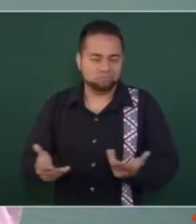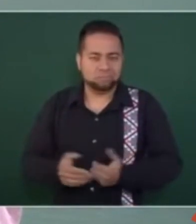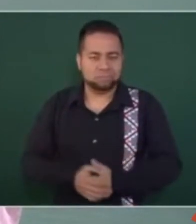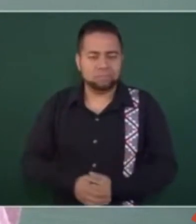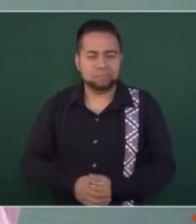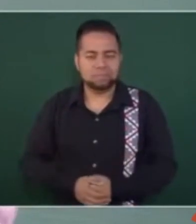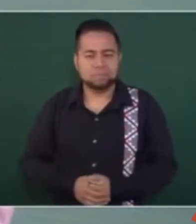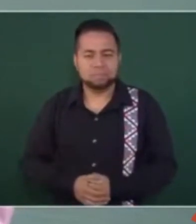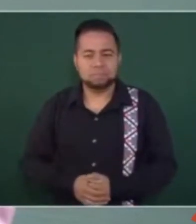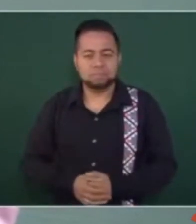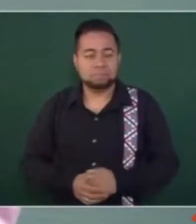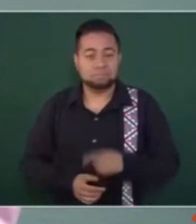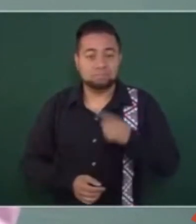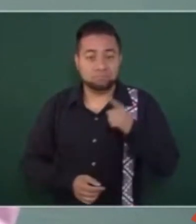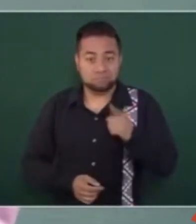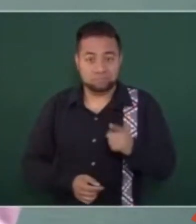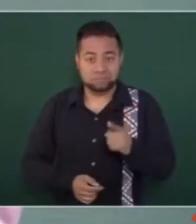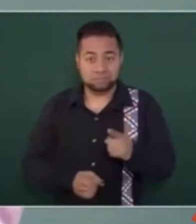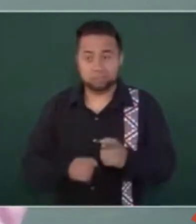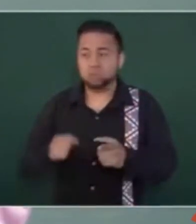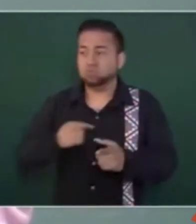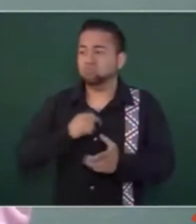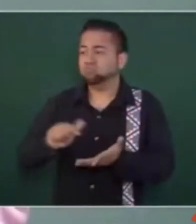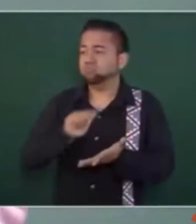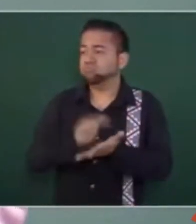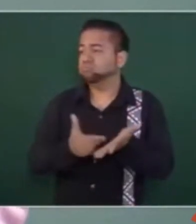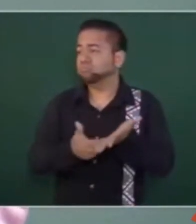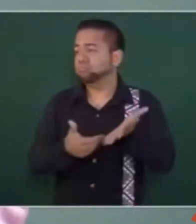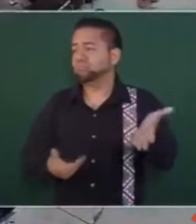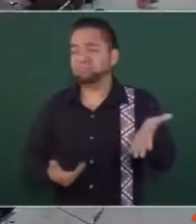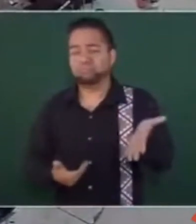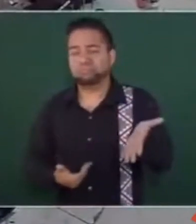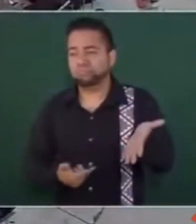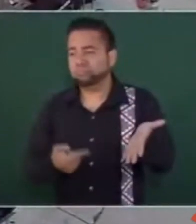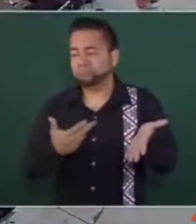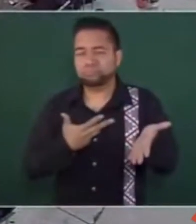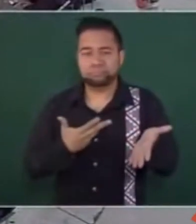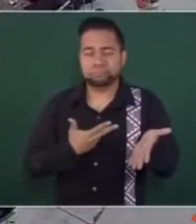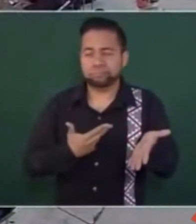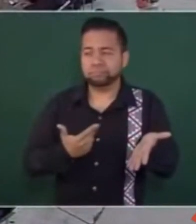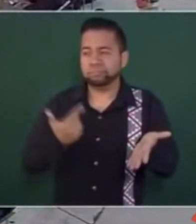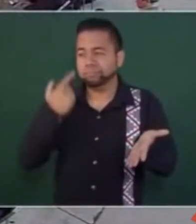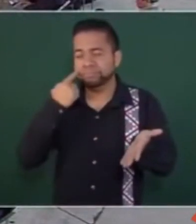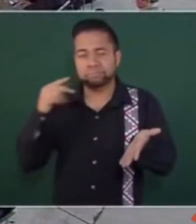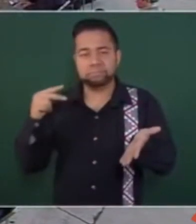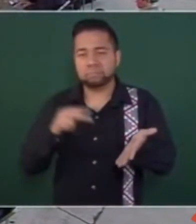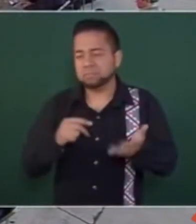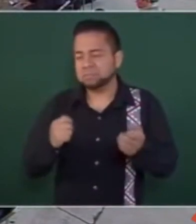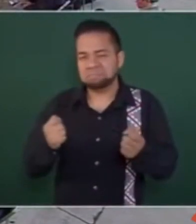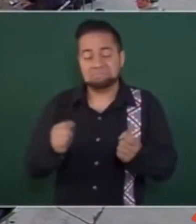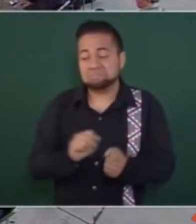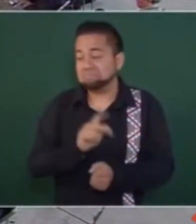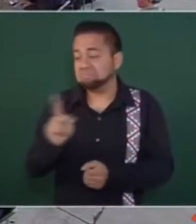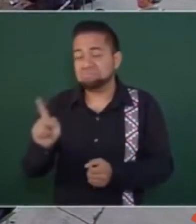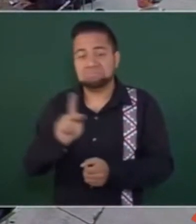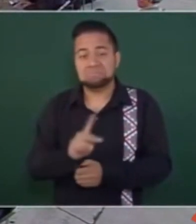y sacó esa ley igual que la de de Texas